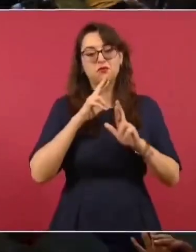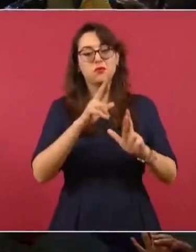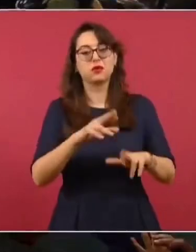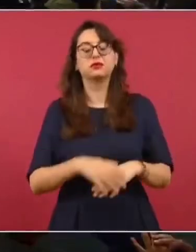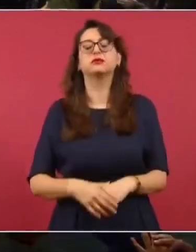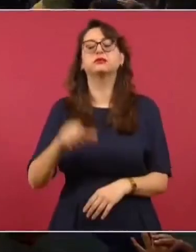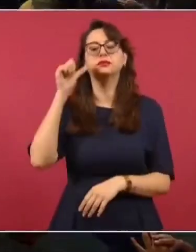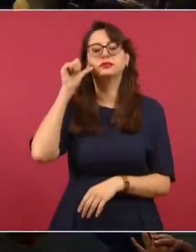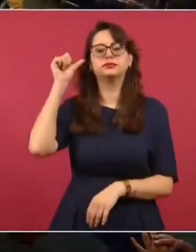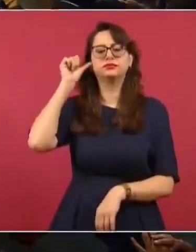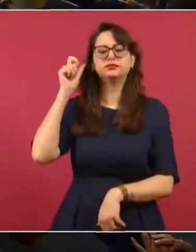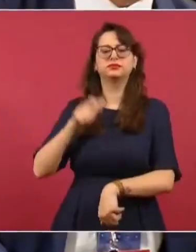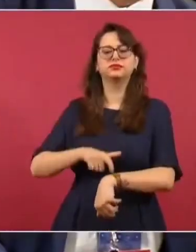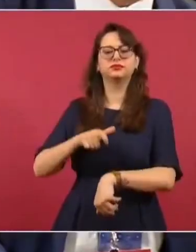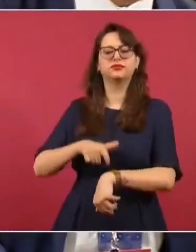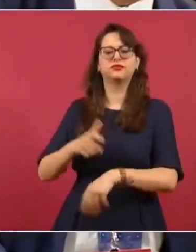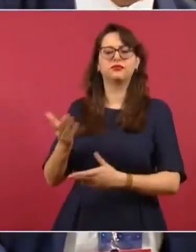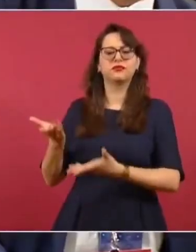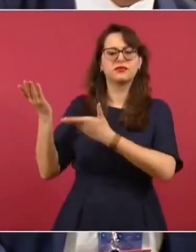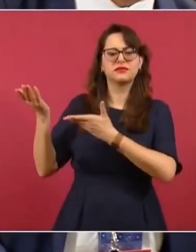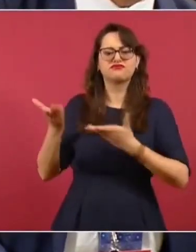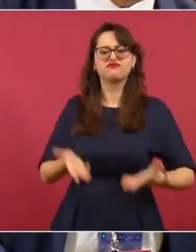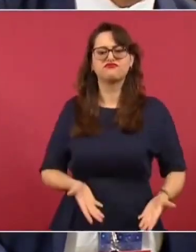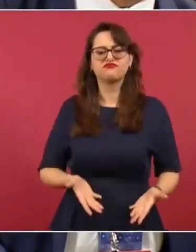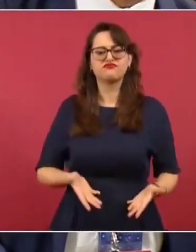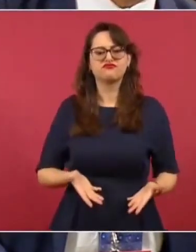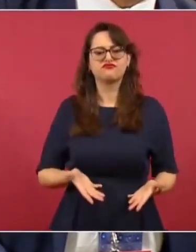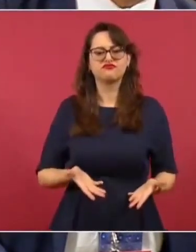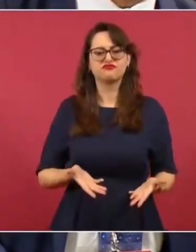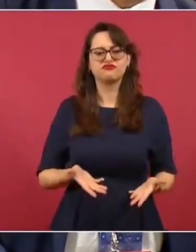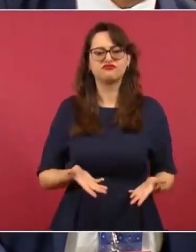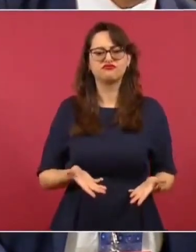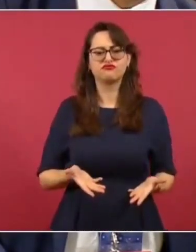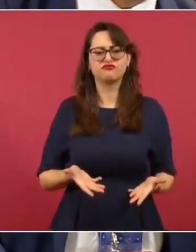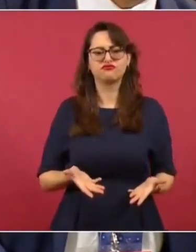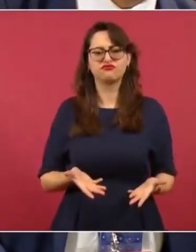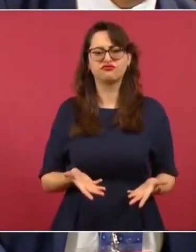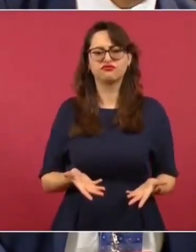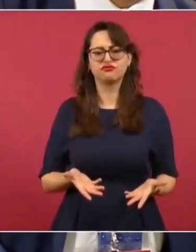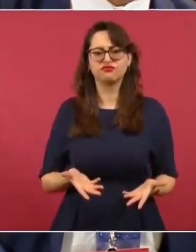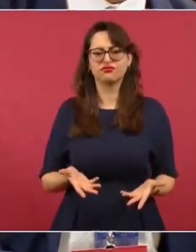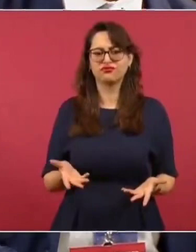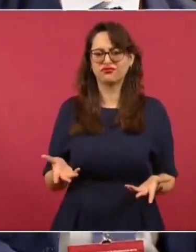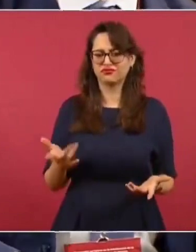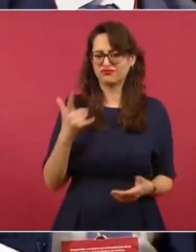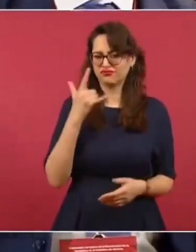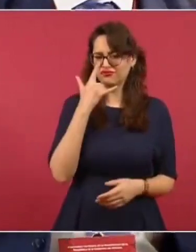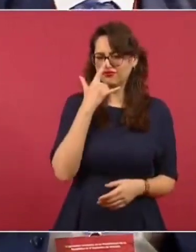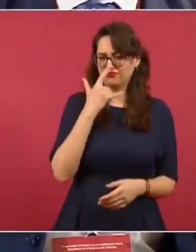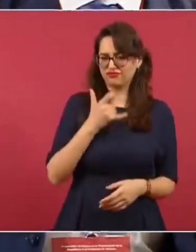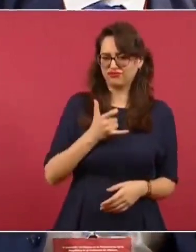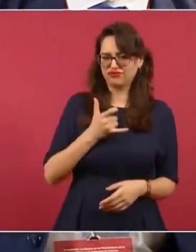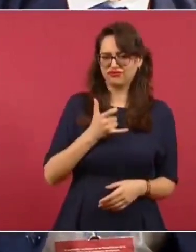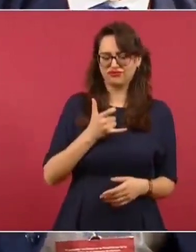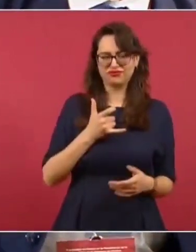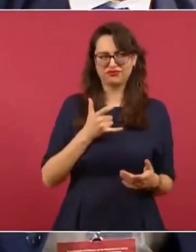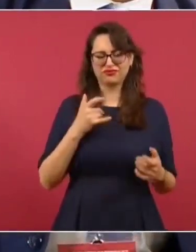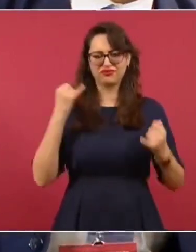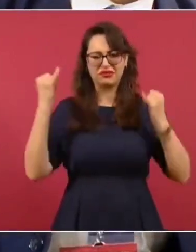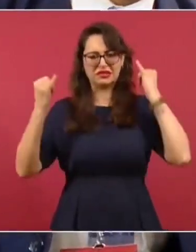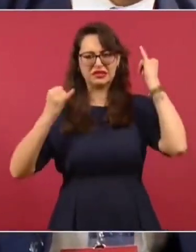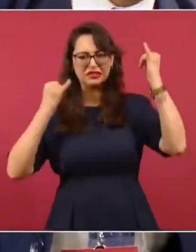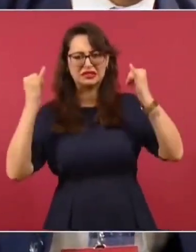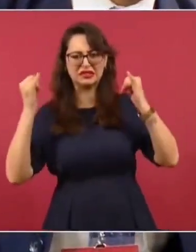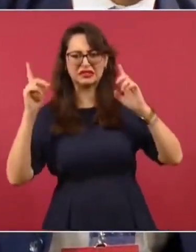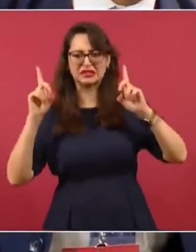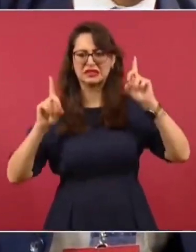llegó el presidente López Obrador y dónde lo hizo? Porque hay un poco, la verdad, de especulaciones y de